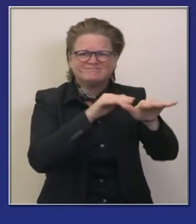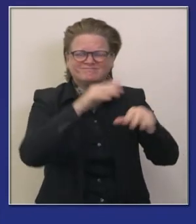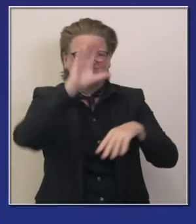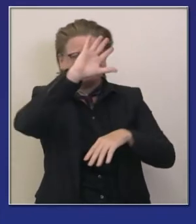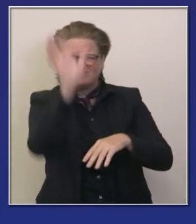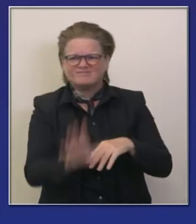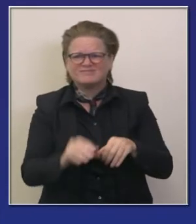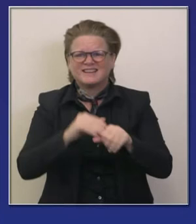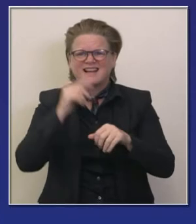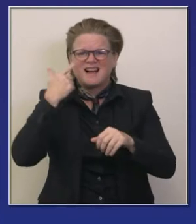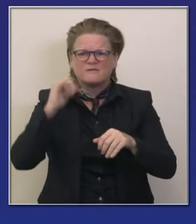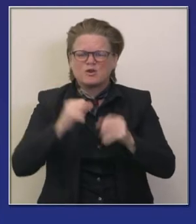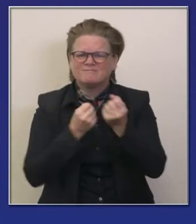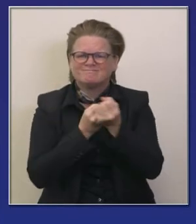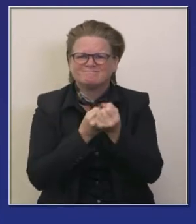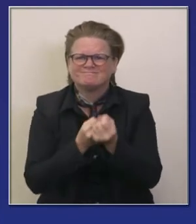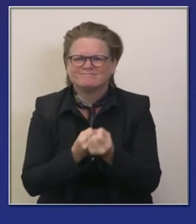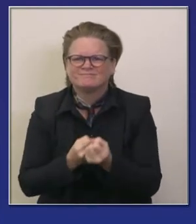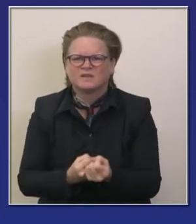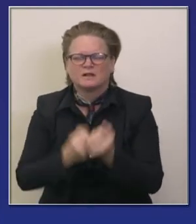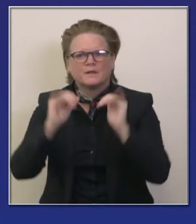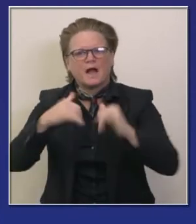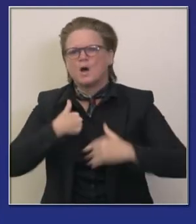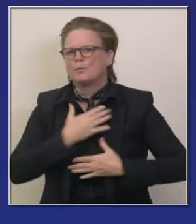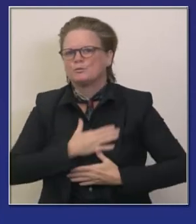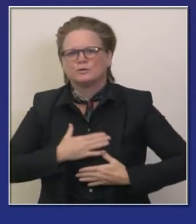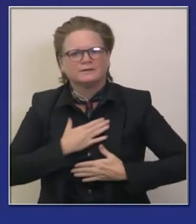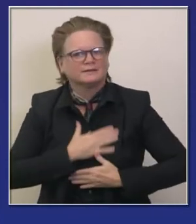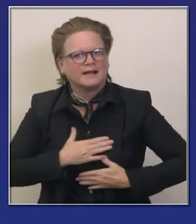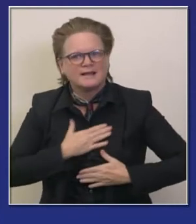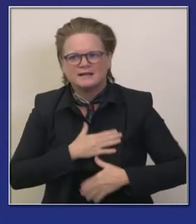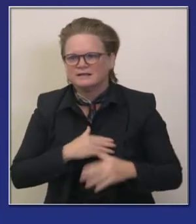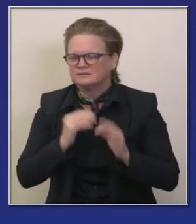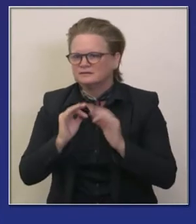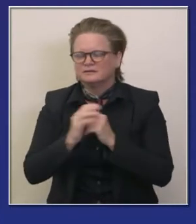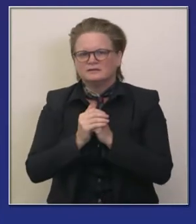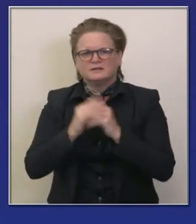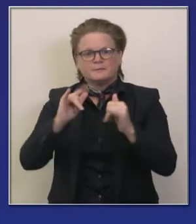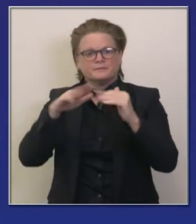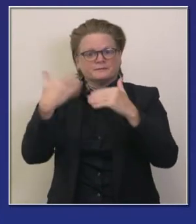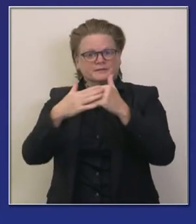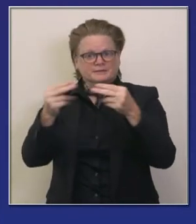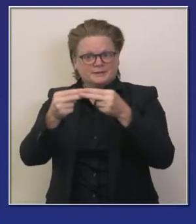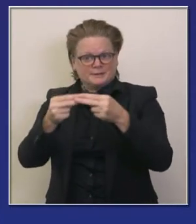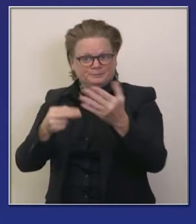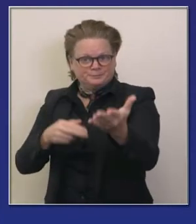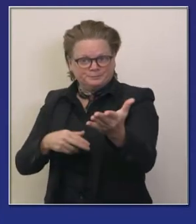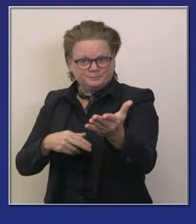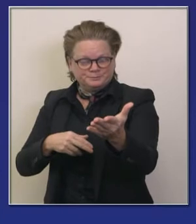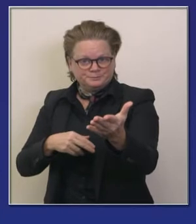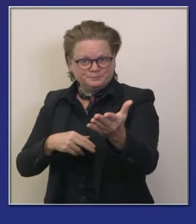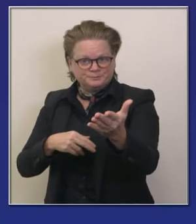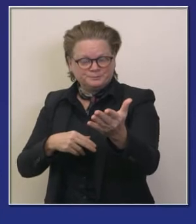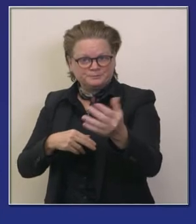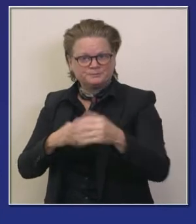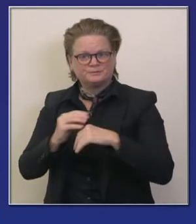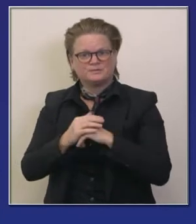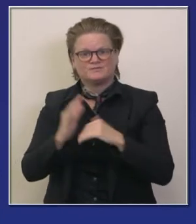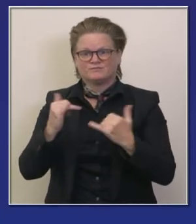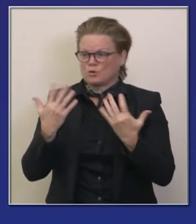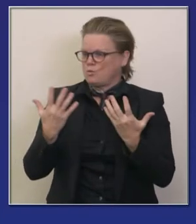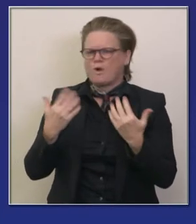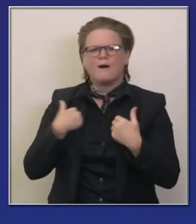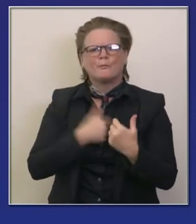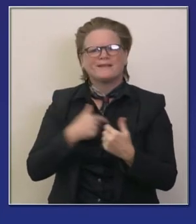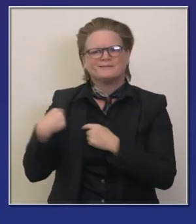proporcionando su ayuda en los últimos meses con mucho éxito ahora hablando de estar preparados